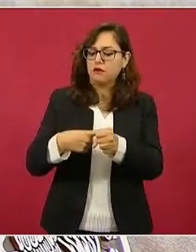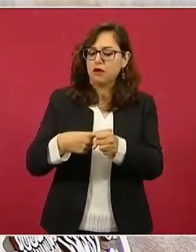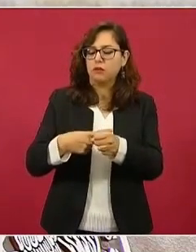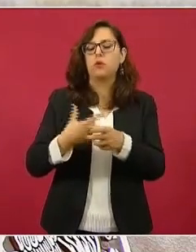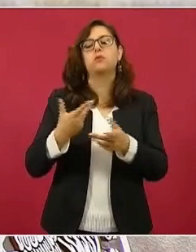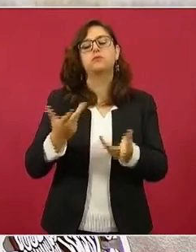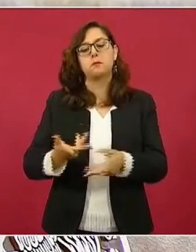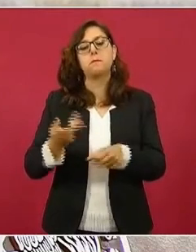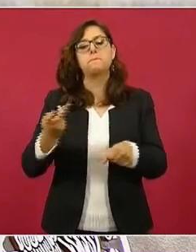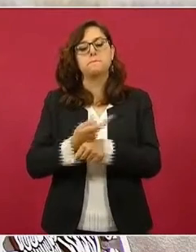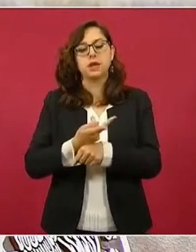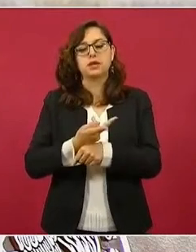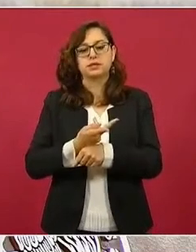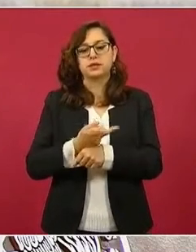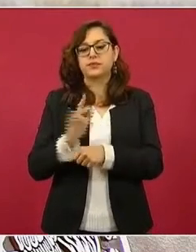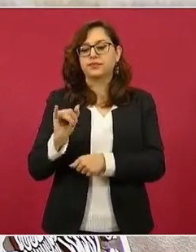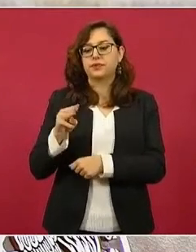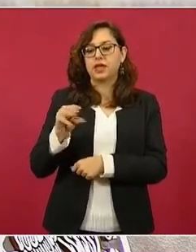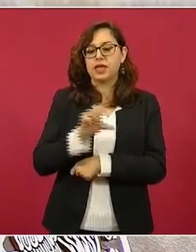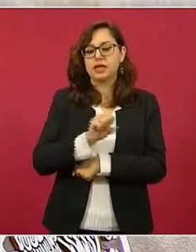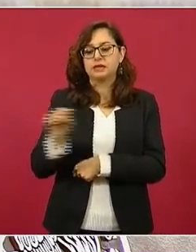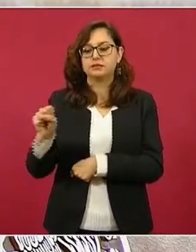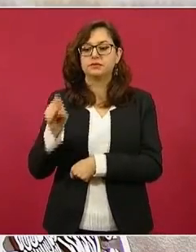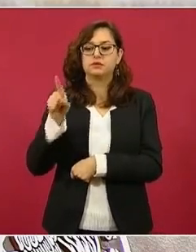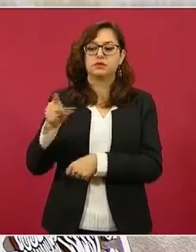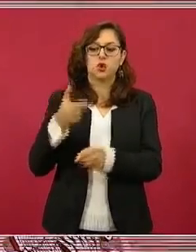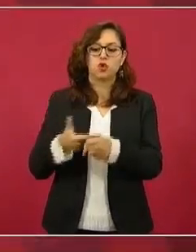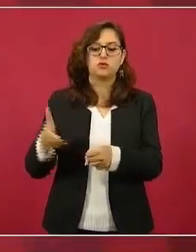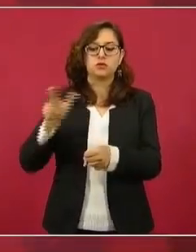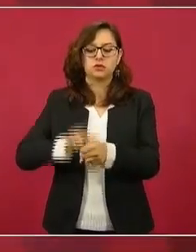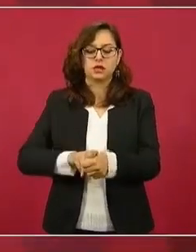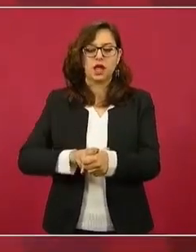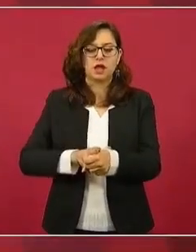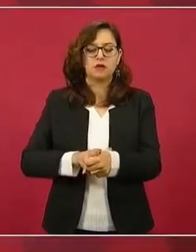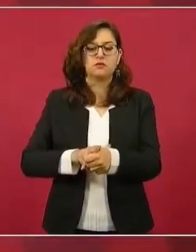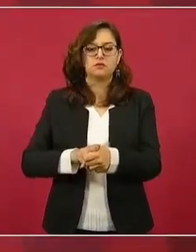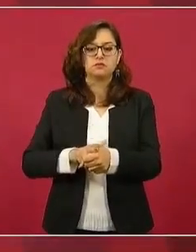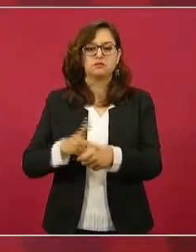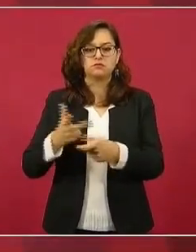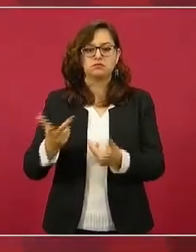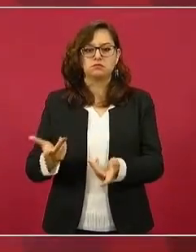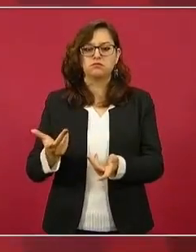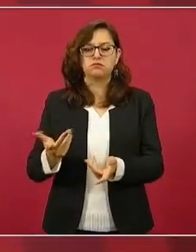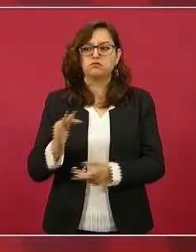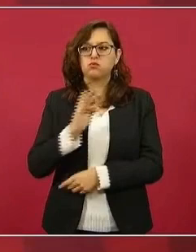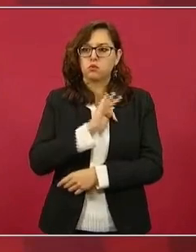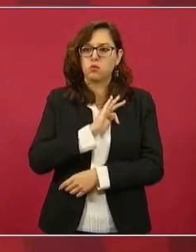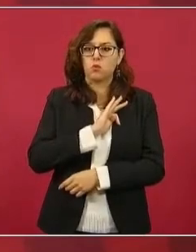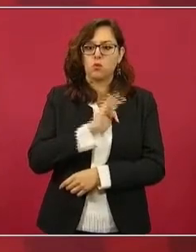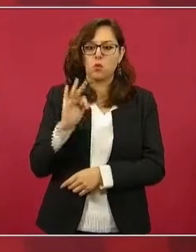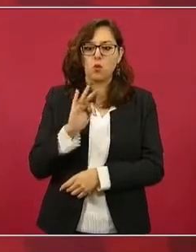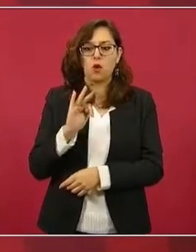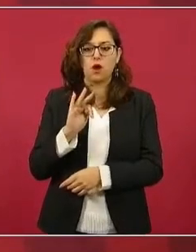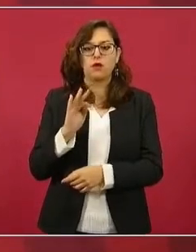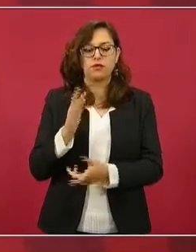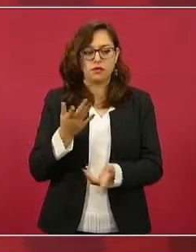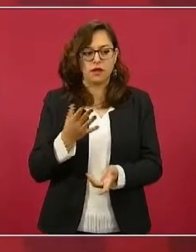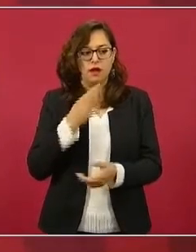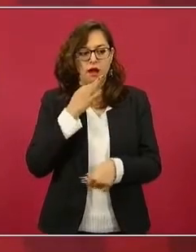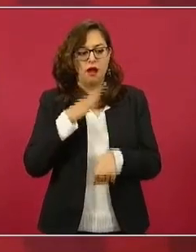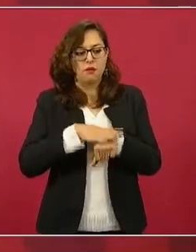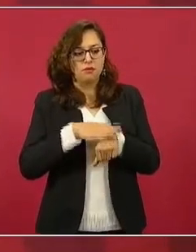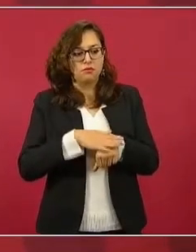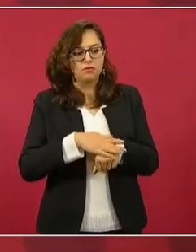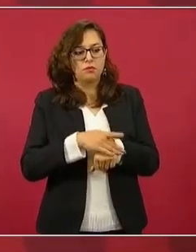sus establecimientos médicos presentará a través de los diferentes médicos cuál es la situación